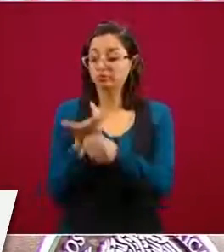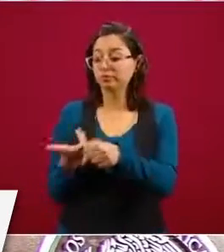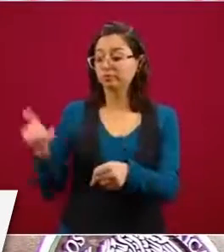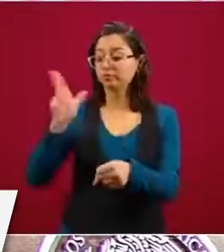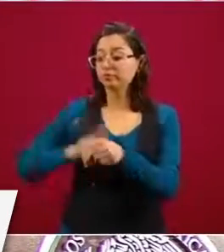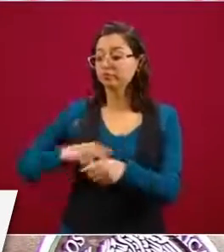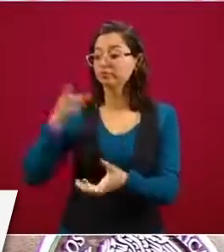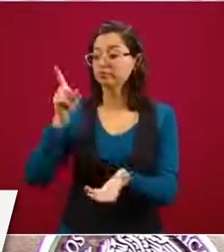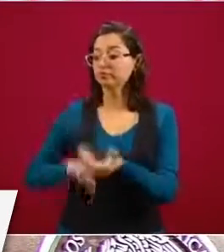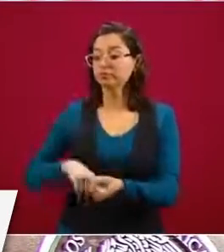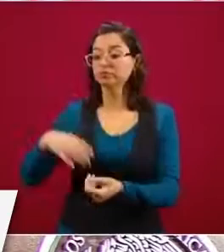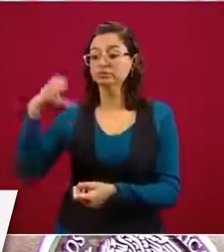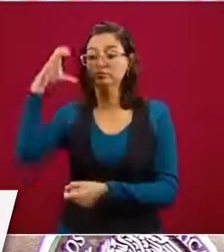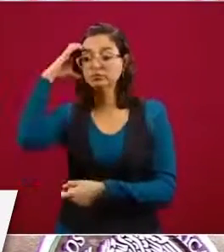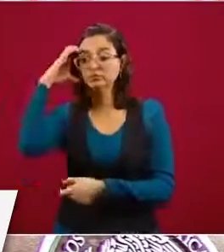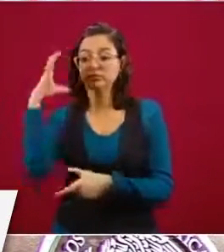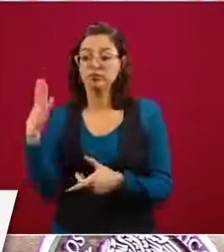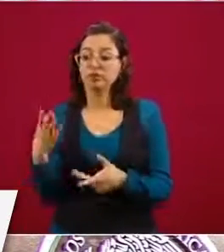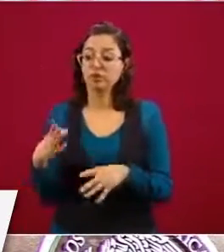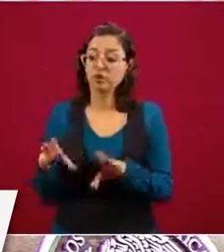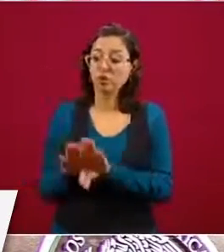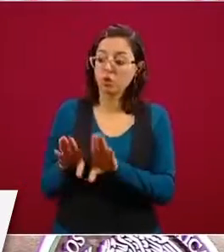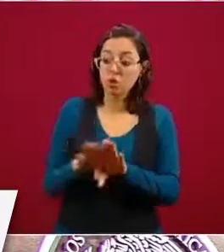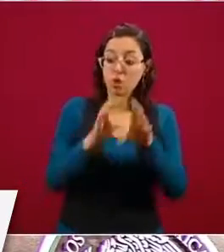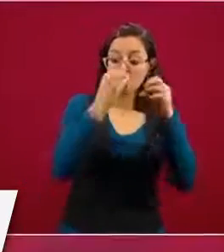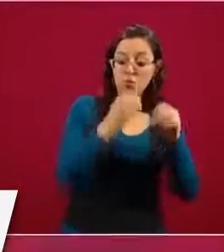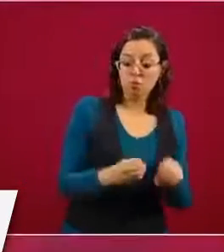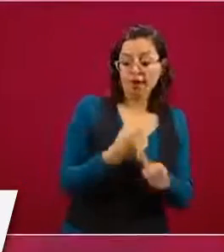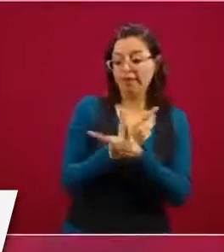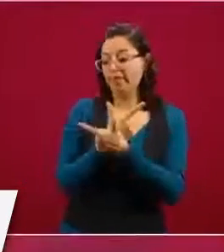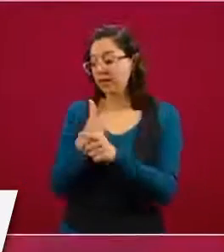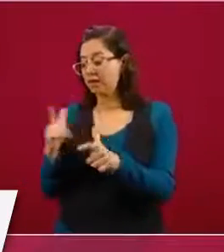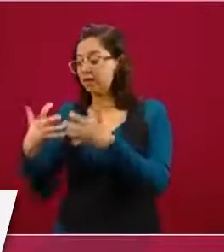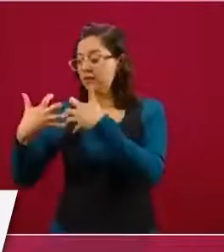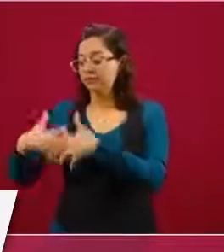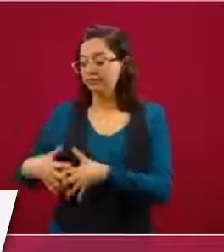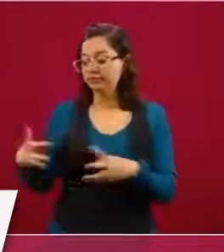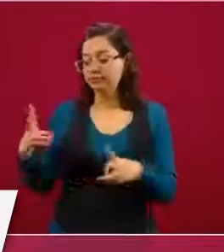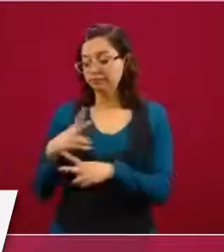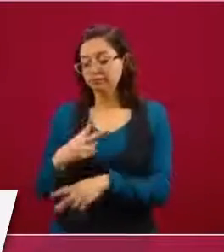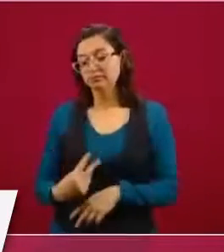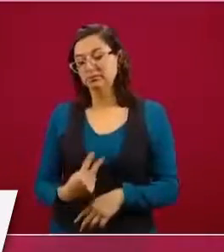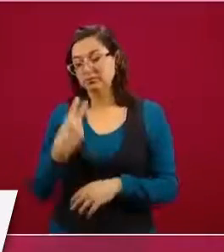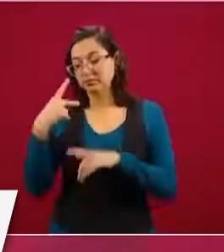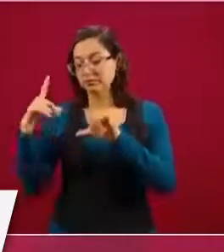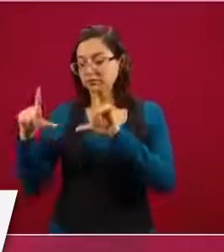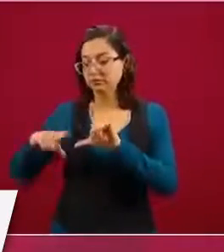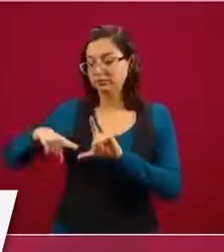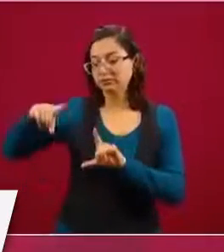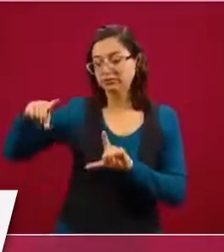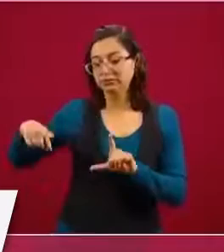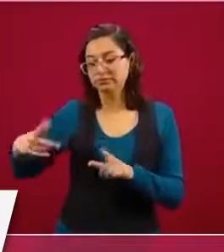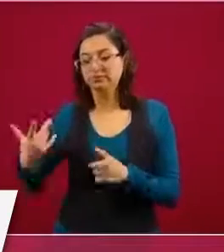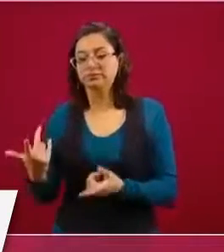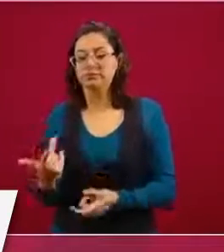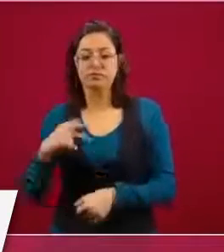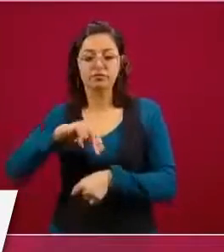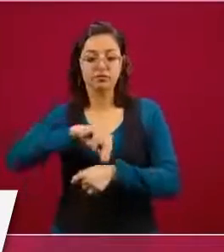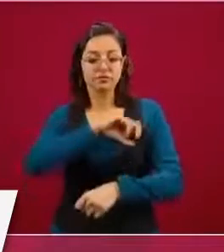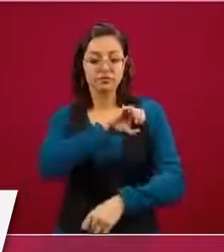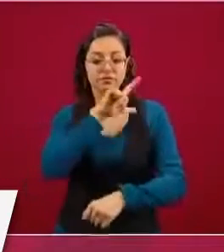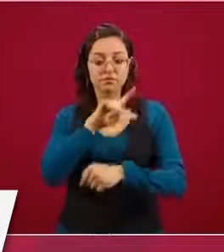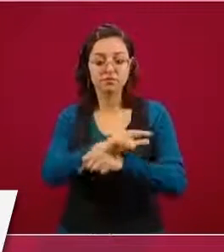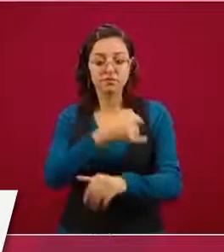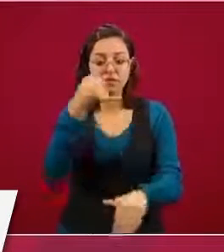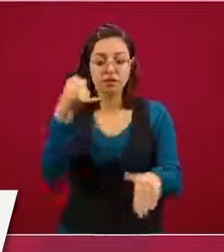ocupadas, disponibles, ventiladores, monitores, médicos especialistas,